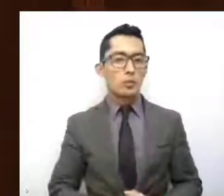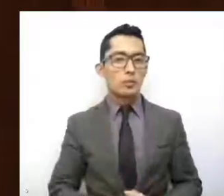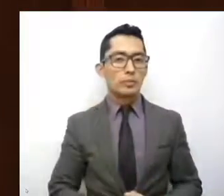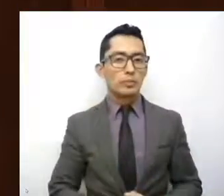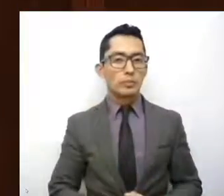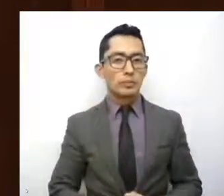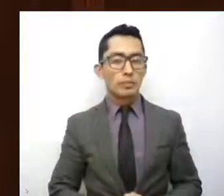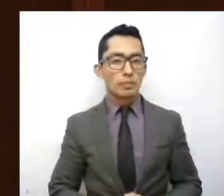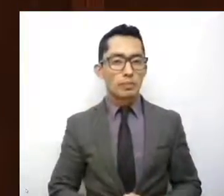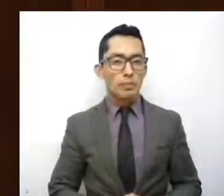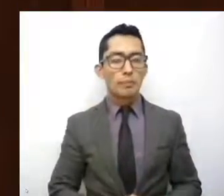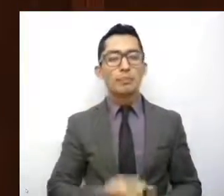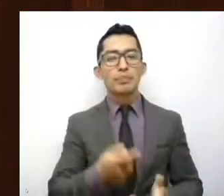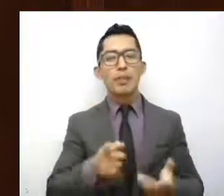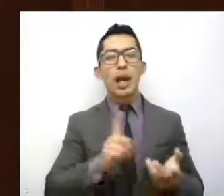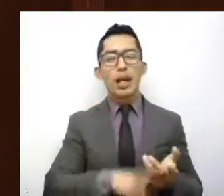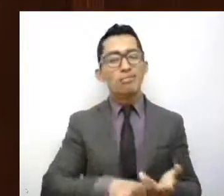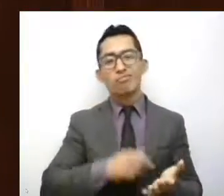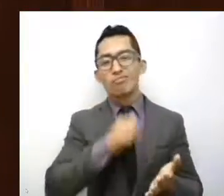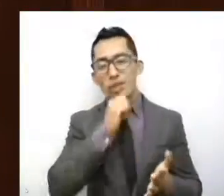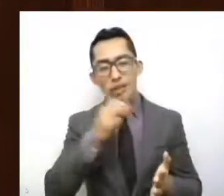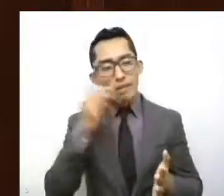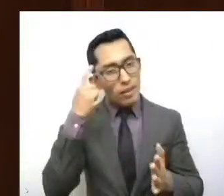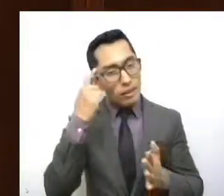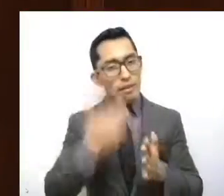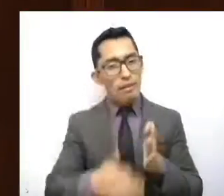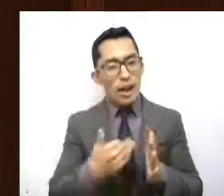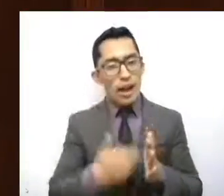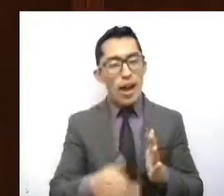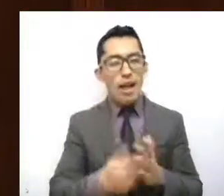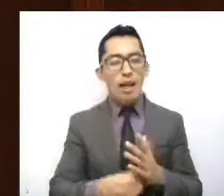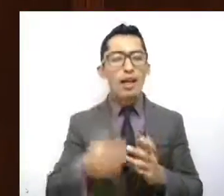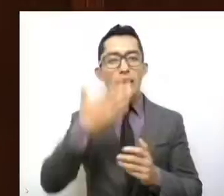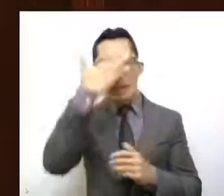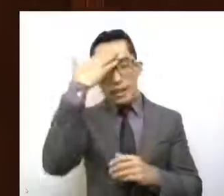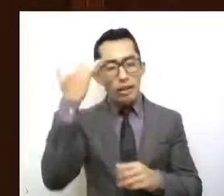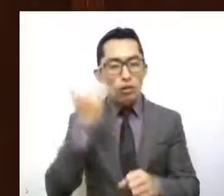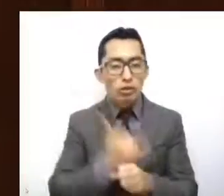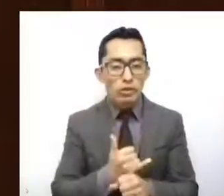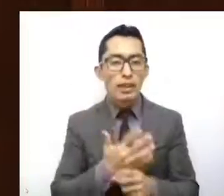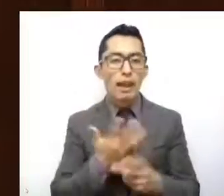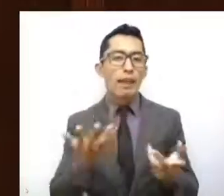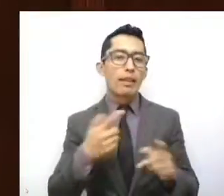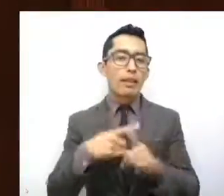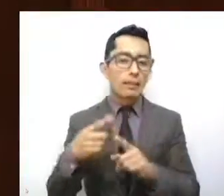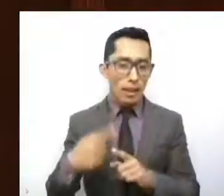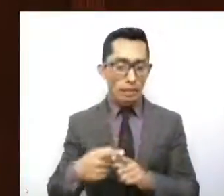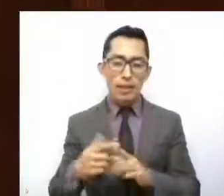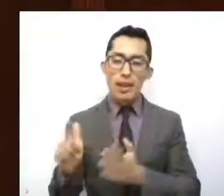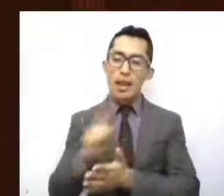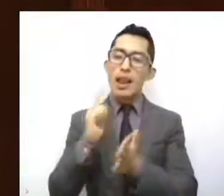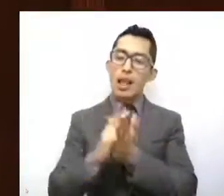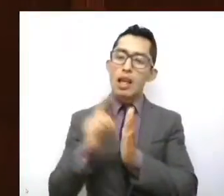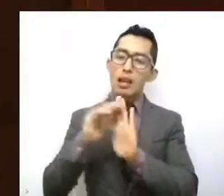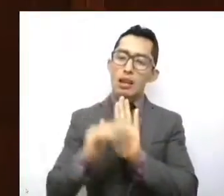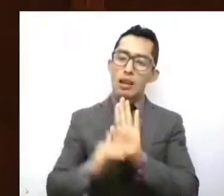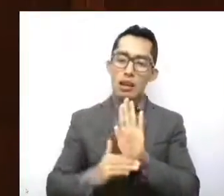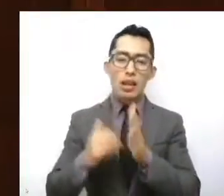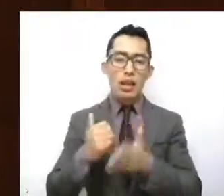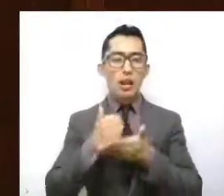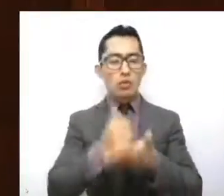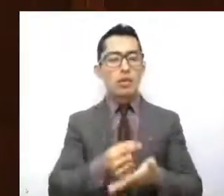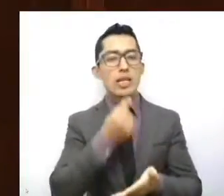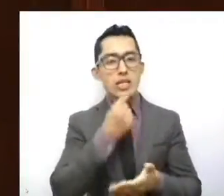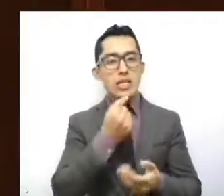inmadurez, inexperiencia, ingenuidad. La igualdad jurídica de los menores implica que estos